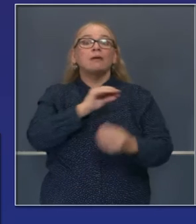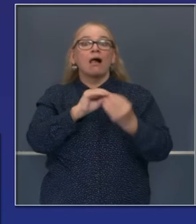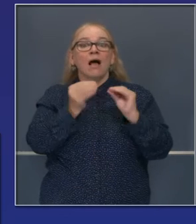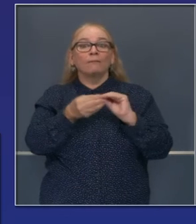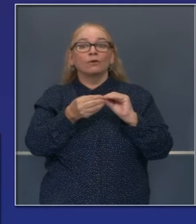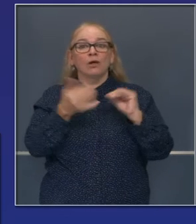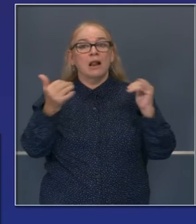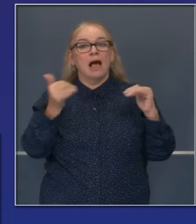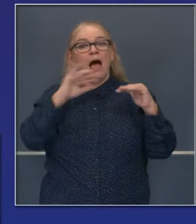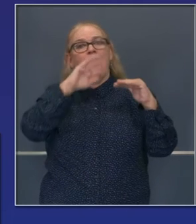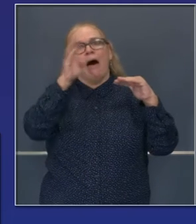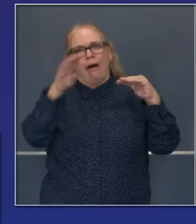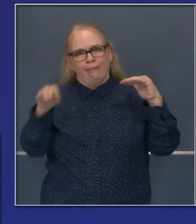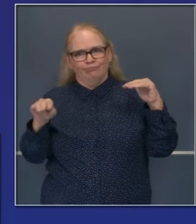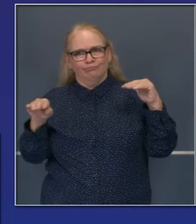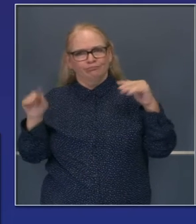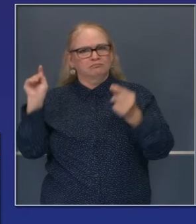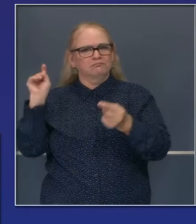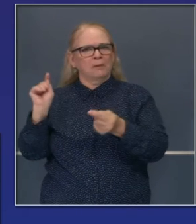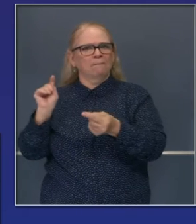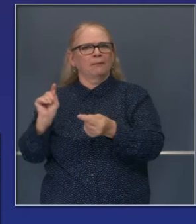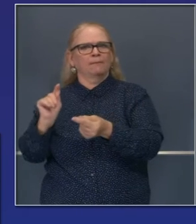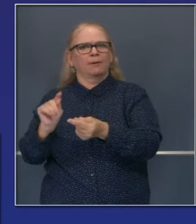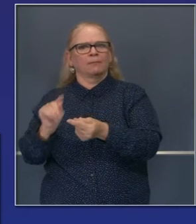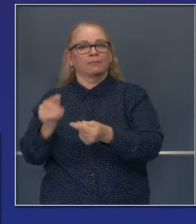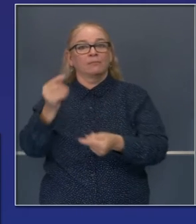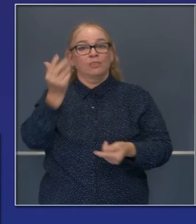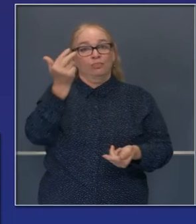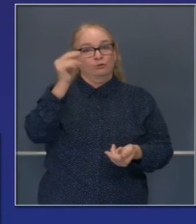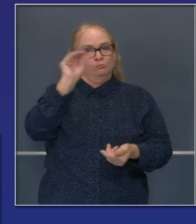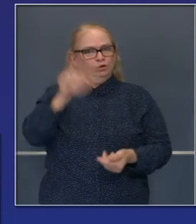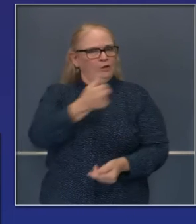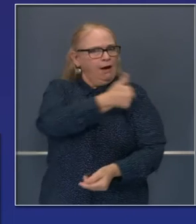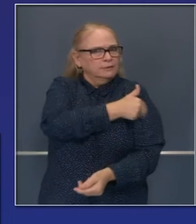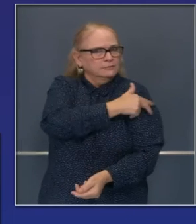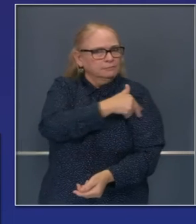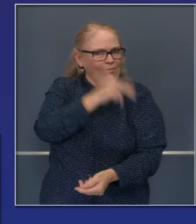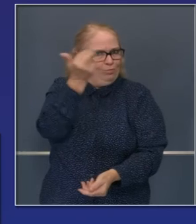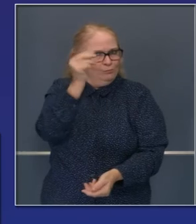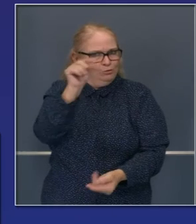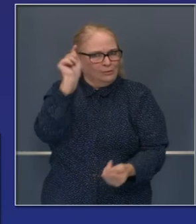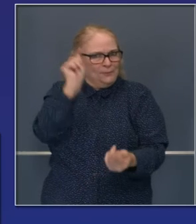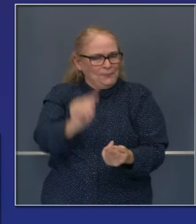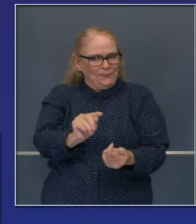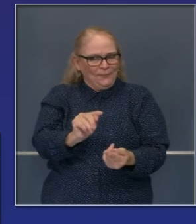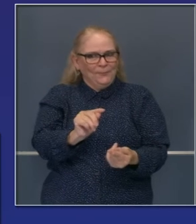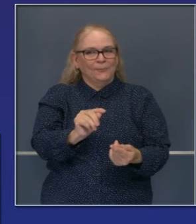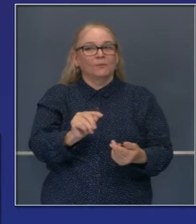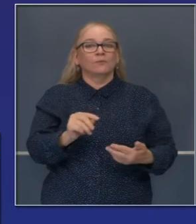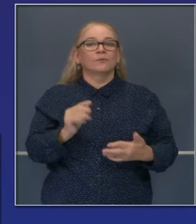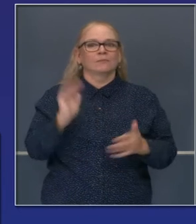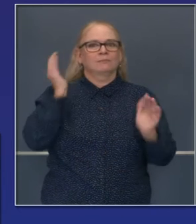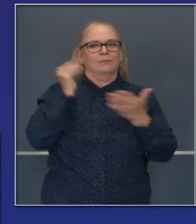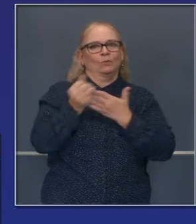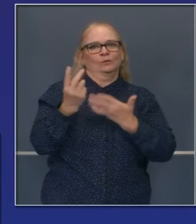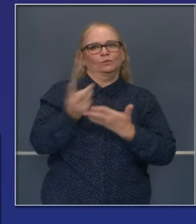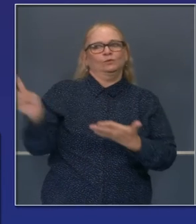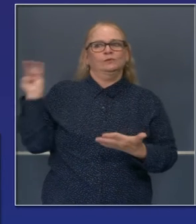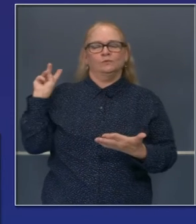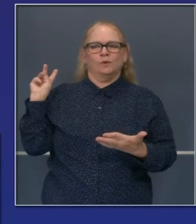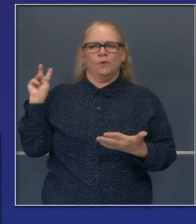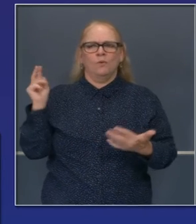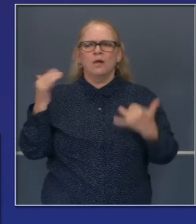hospitalizaciones, como pueden ver, va en baja en los últimos 14 días. Esta